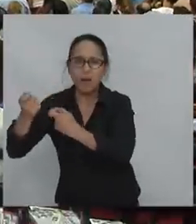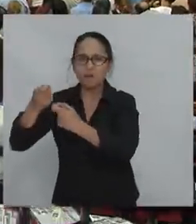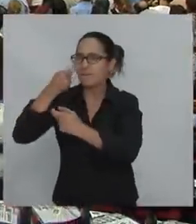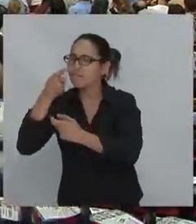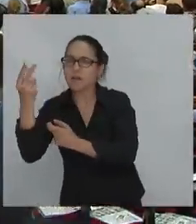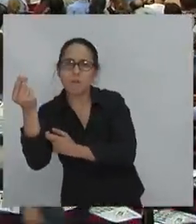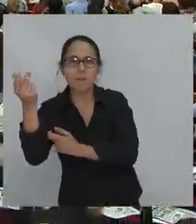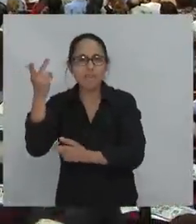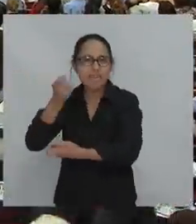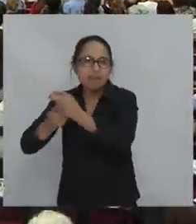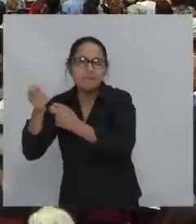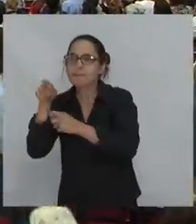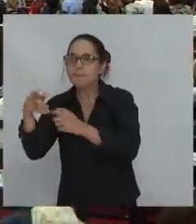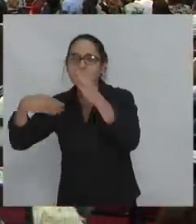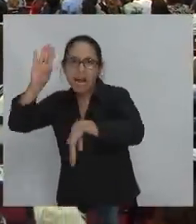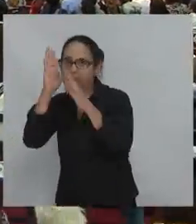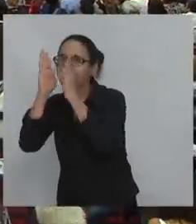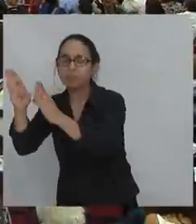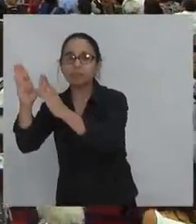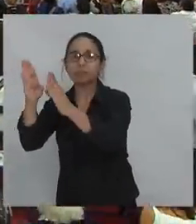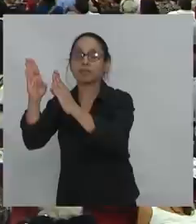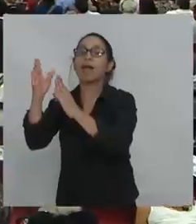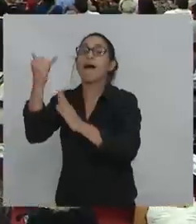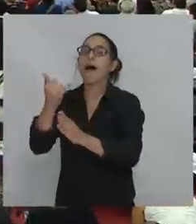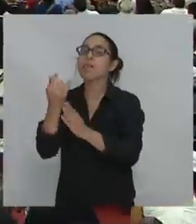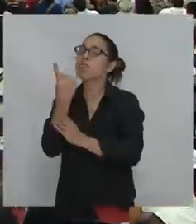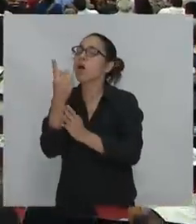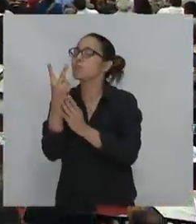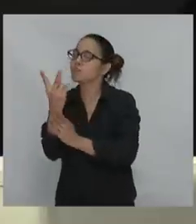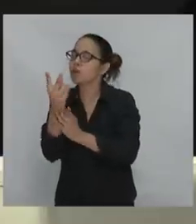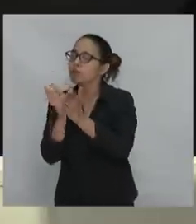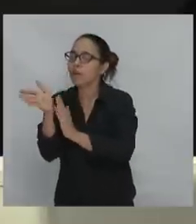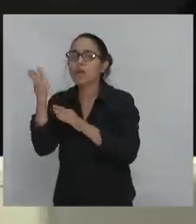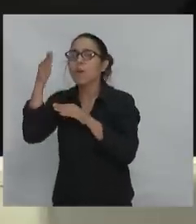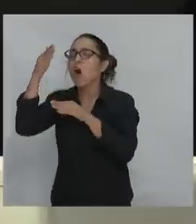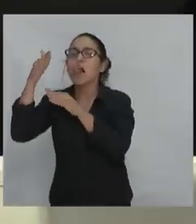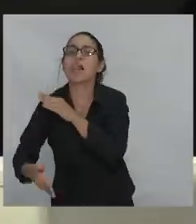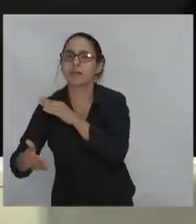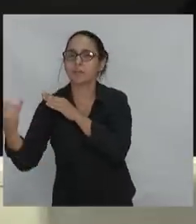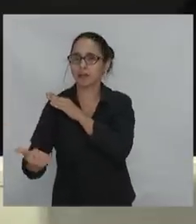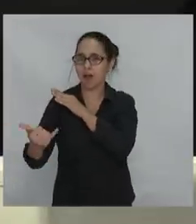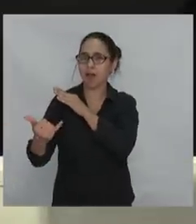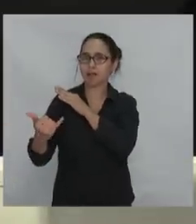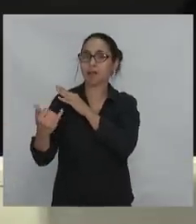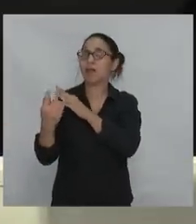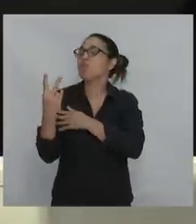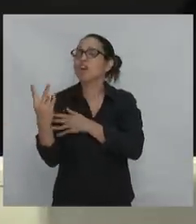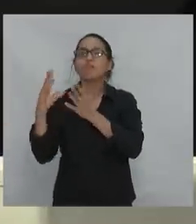tiene dos límites intrínsecos. Es fosilizado